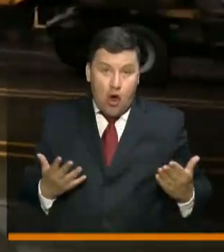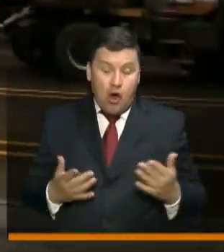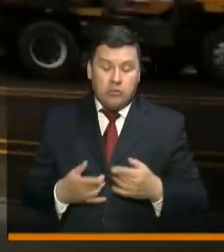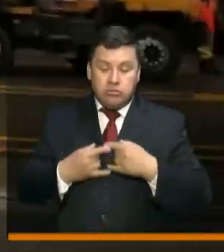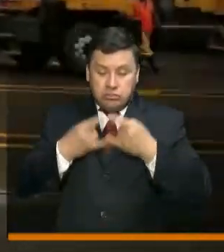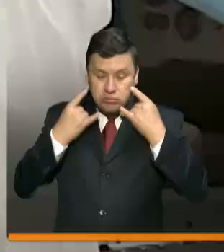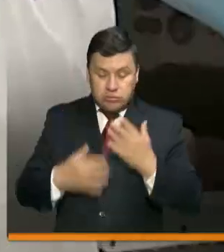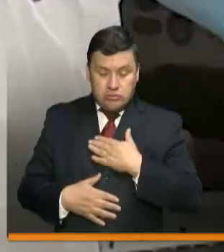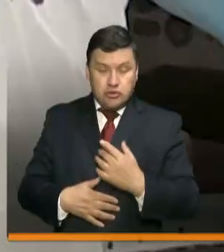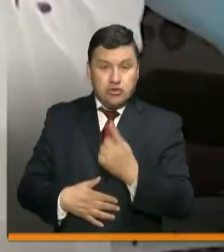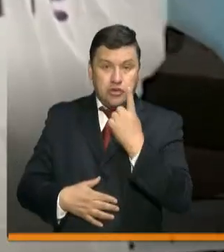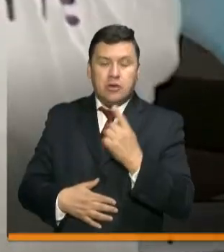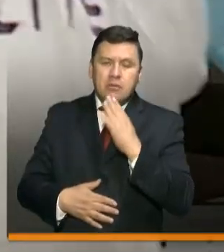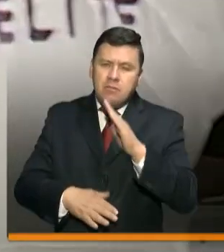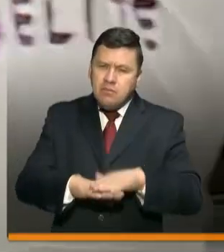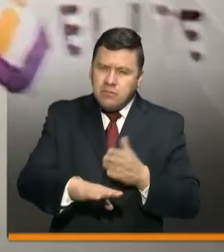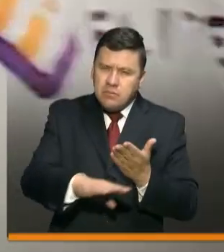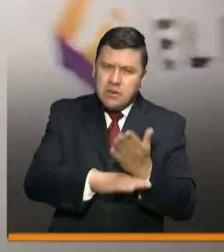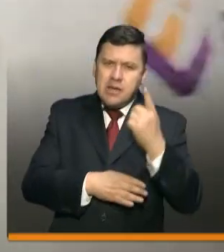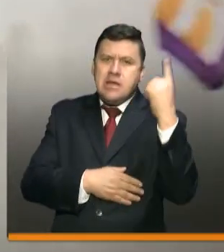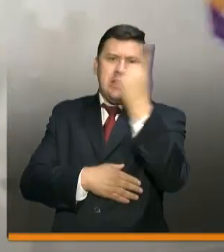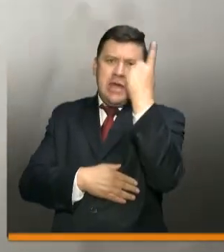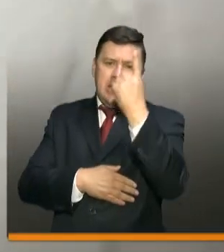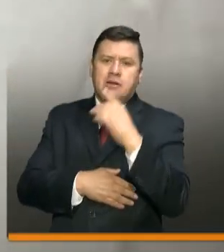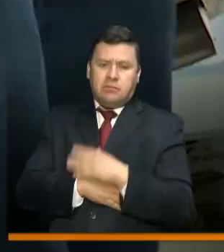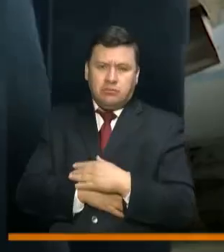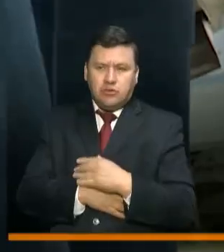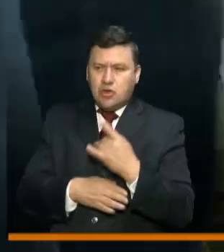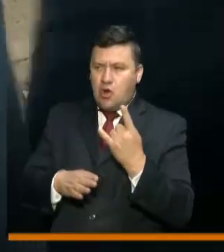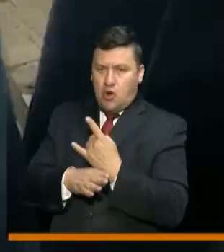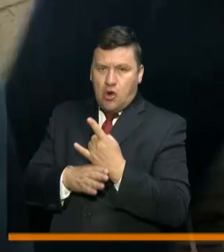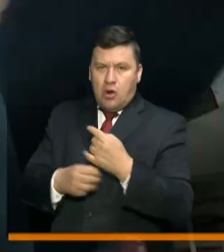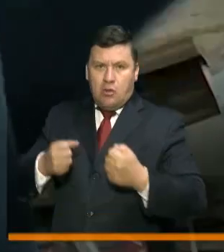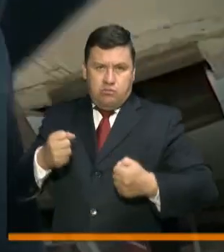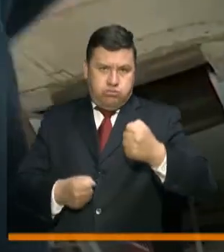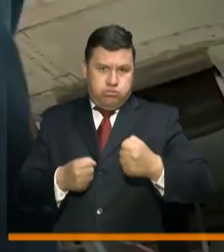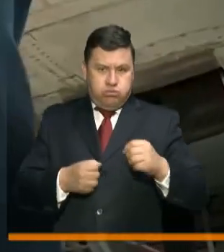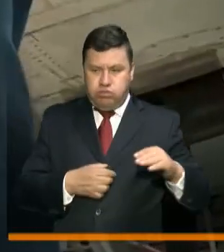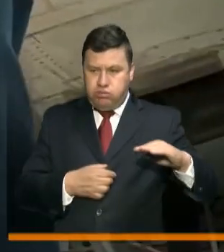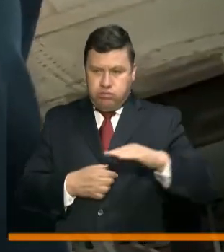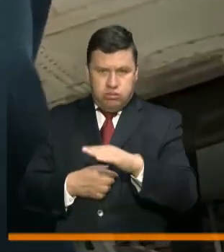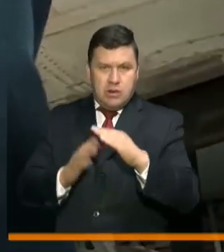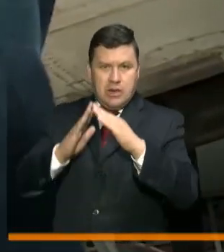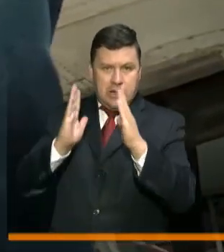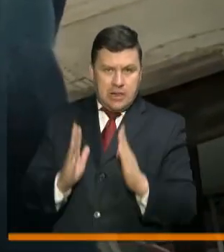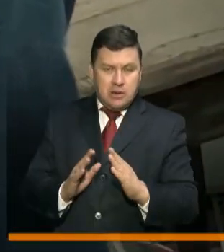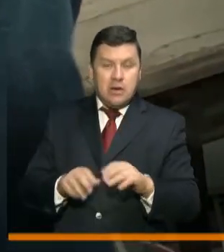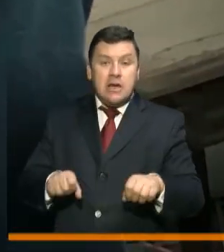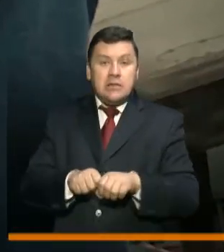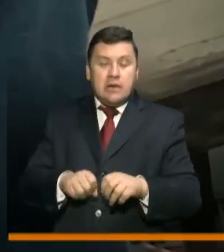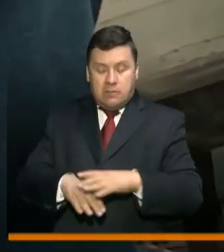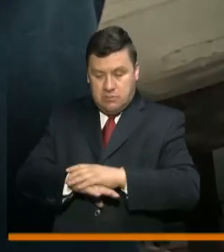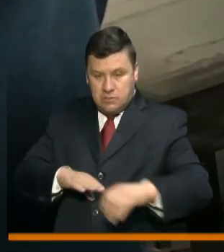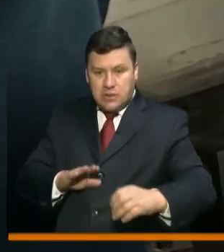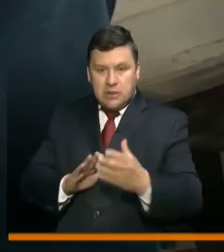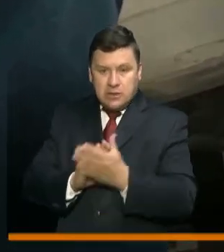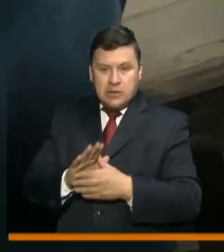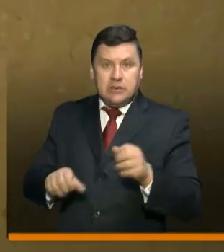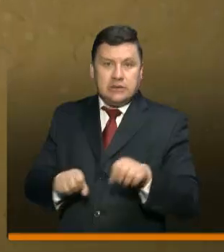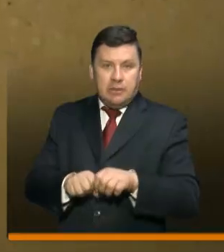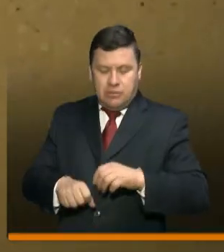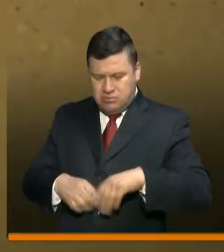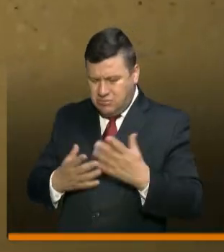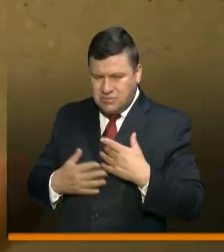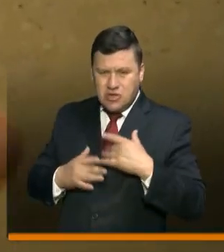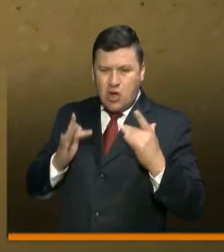individual. Recomendaciones generales que pueden tener tanto usuarios como conductores al llegar a casa. Quitarse los zapatos y lavar la suela con agua y jabón.